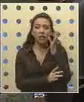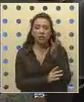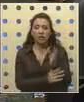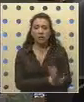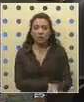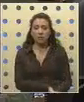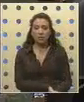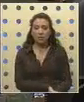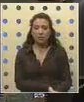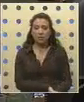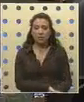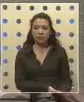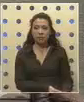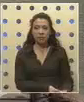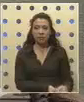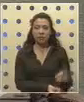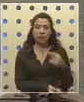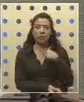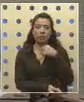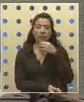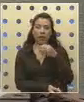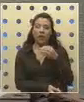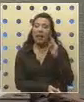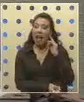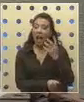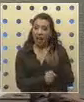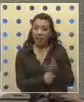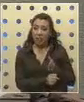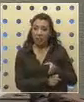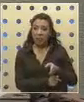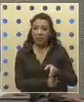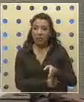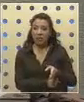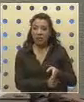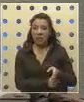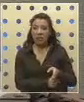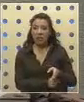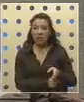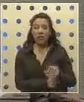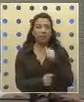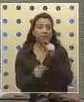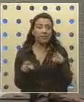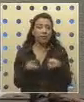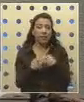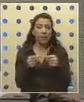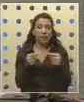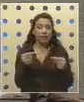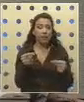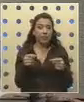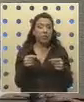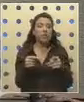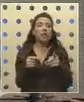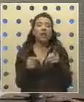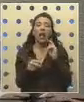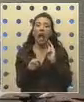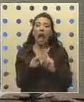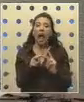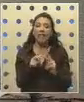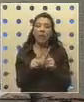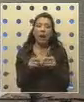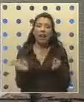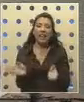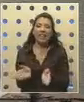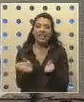Continúenos más, diputados. Gracias. Señalé que persistía, persistía la desigualdad y se generaba un